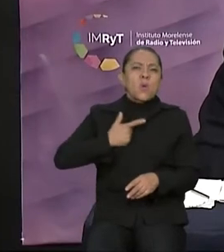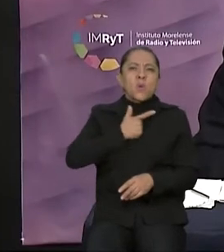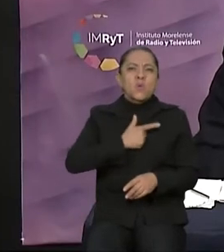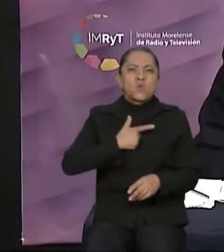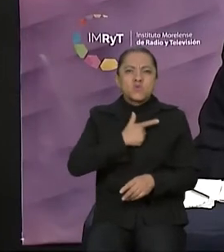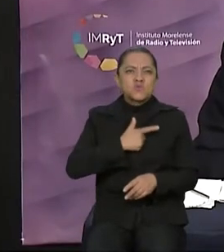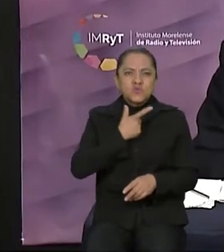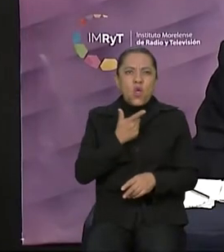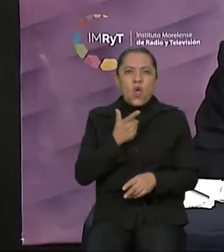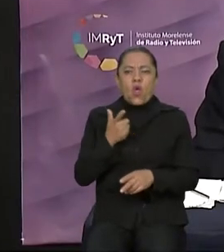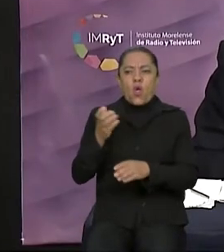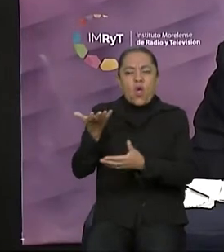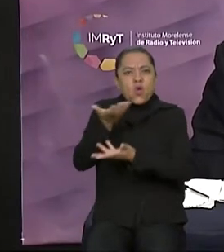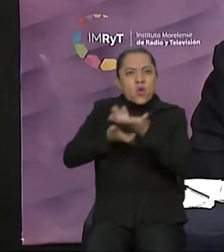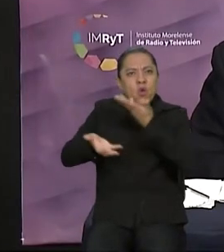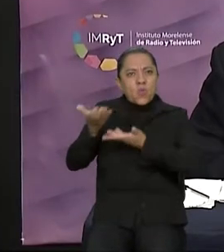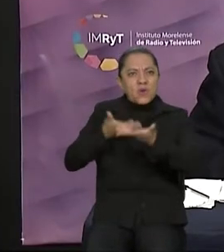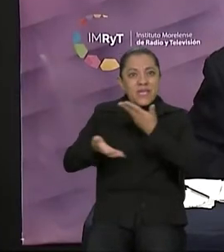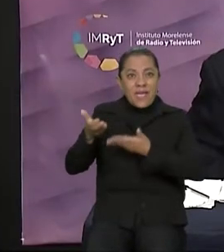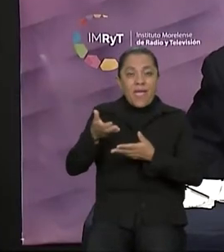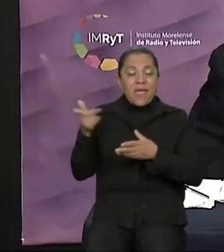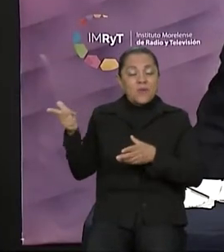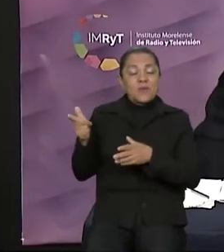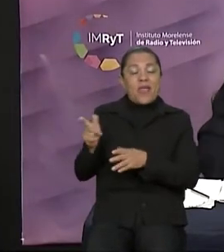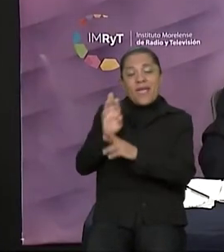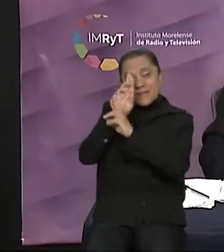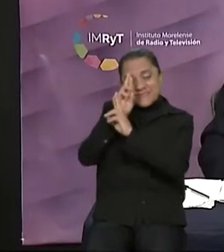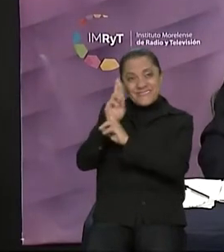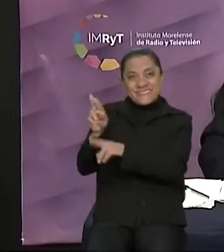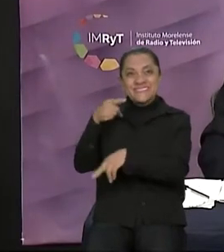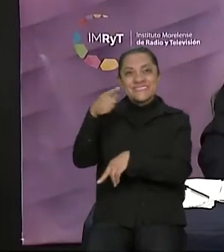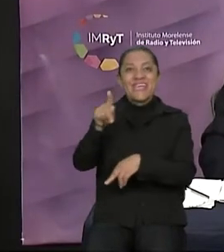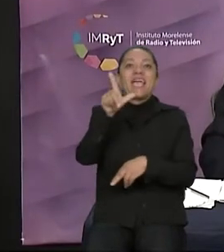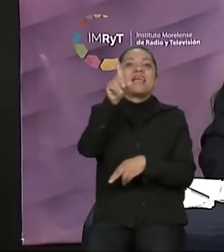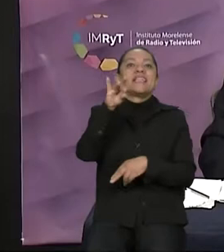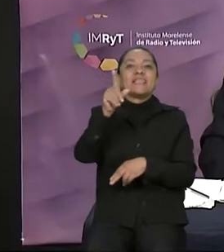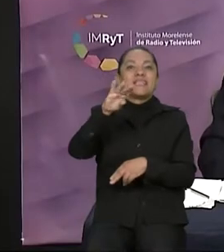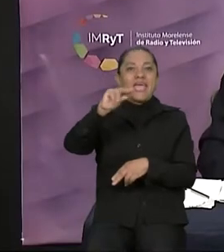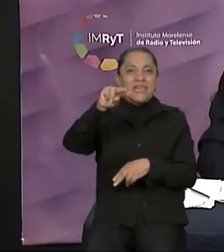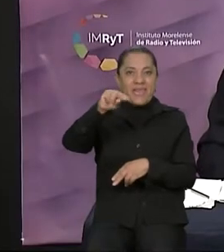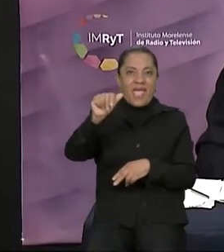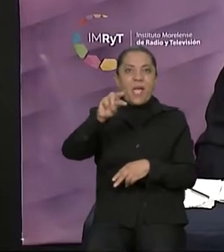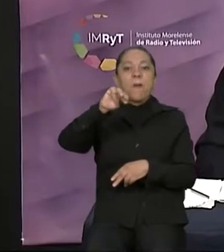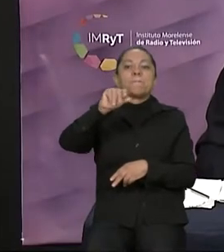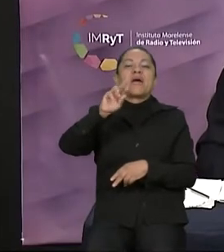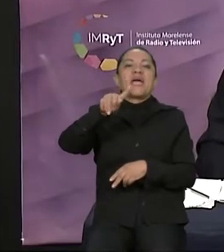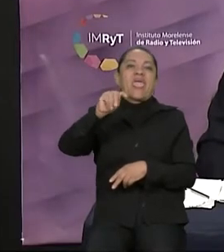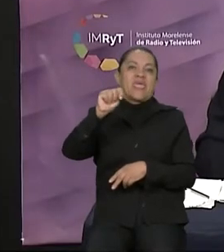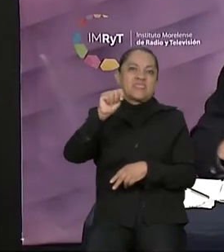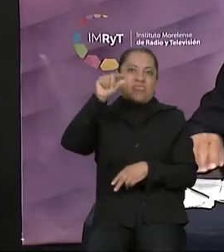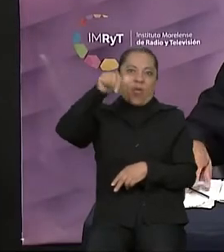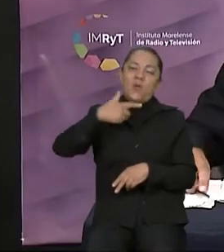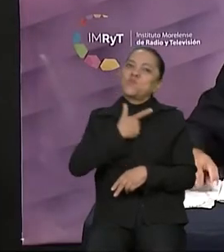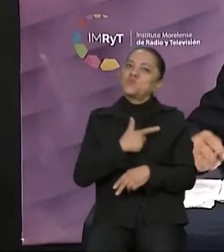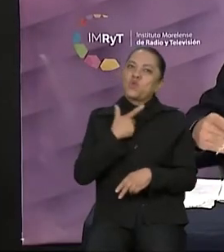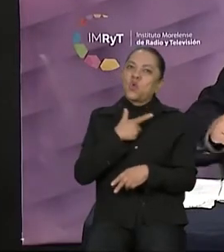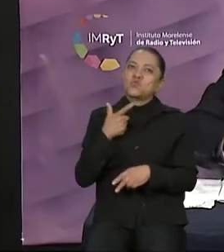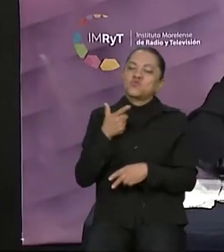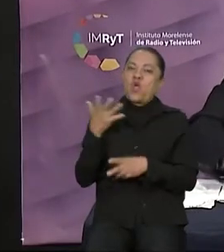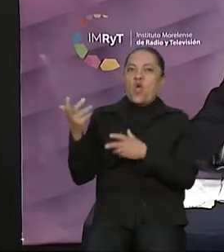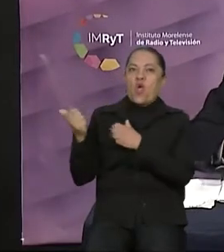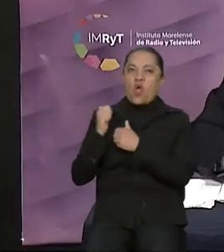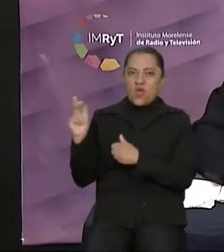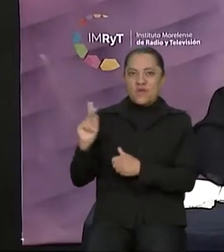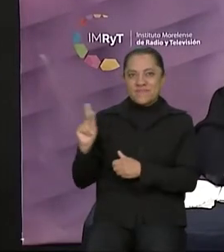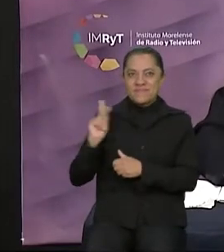comunicadora, gran periodista, Liliana Maret. Hola, Liliana. Hola, Carlos. Muchas gracias. Muy buena tarde a todos ustedes. Por supuesto,